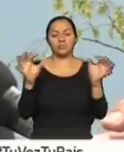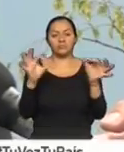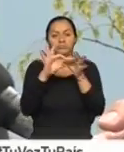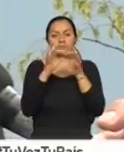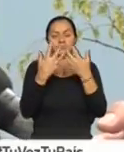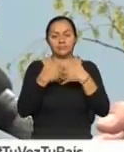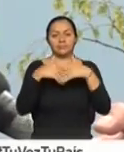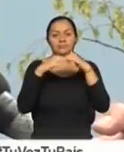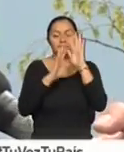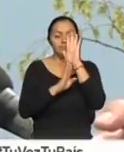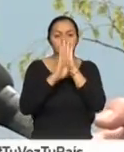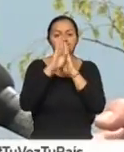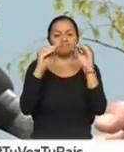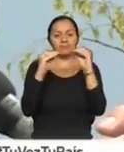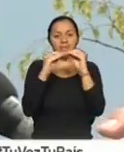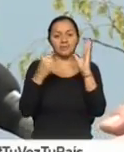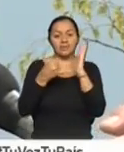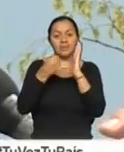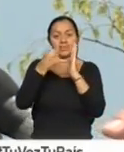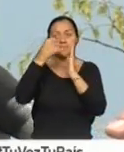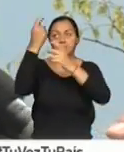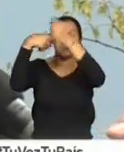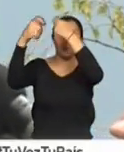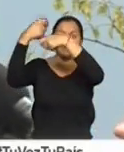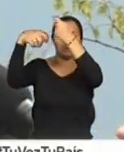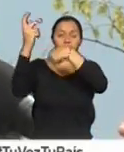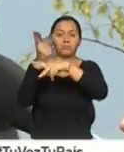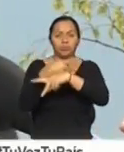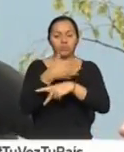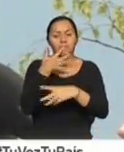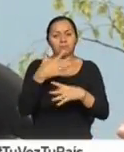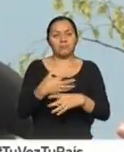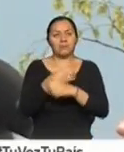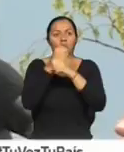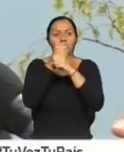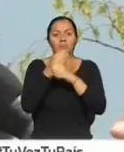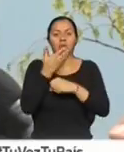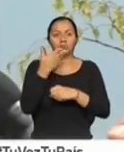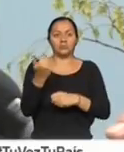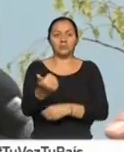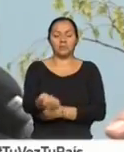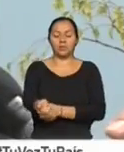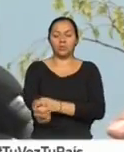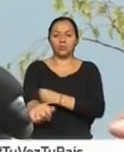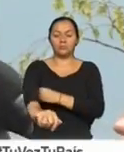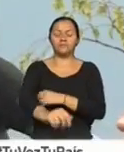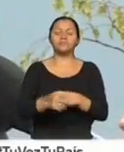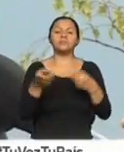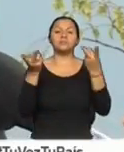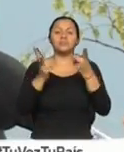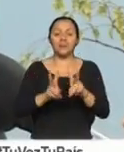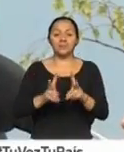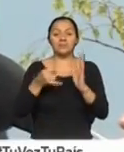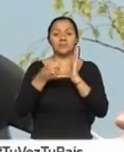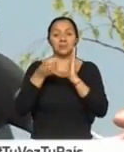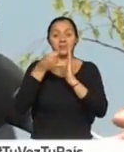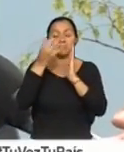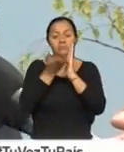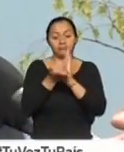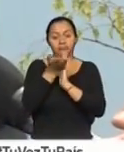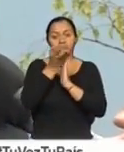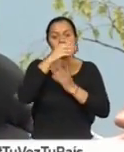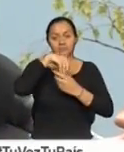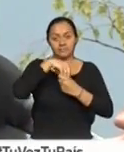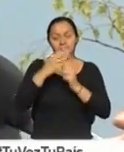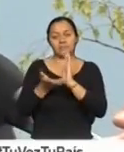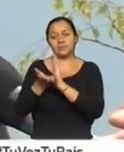creciendo también el IVA importaciones, el nivel de importaciones se está recuperando. En el caso del IVA crece tanto el IVA interno como